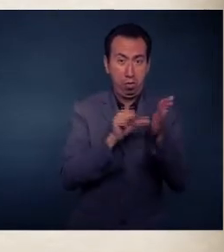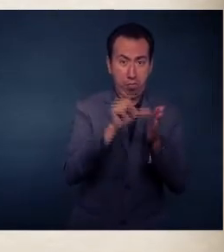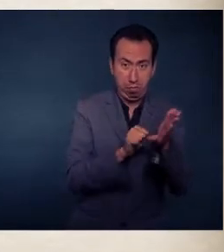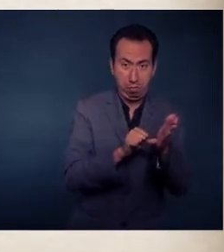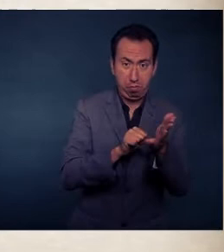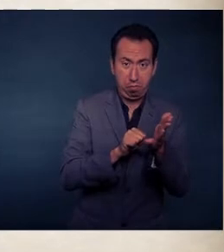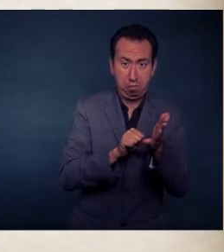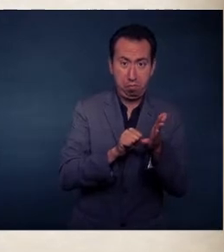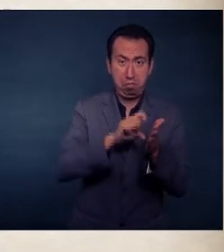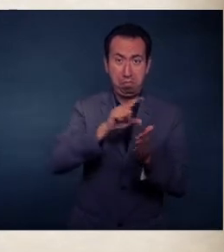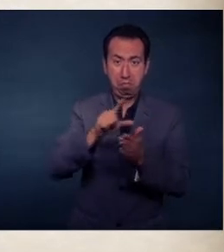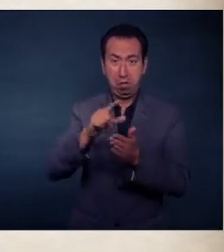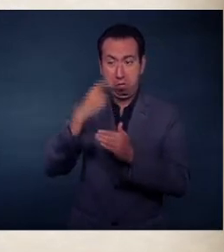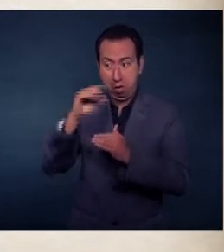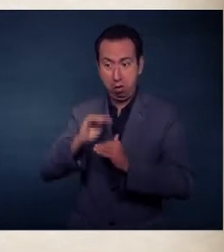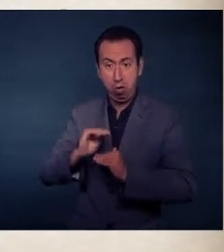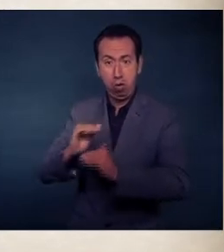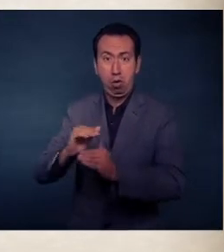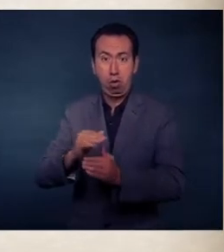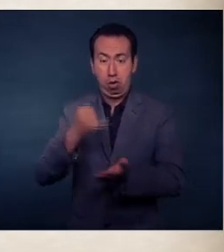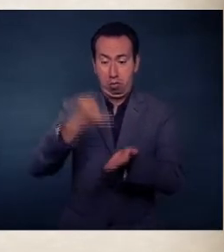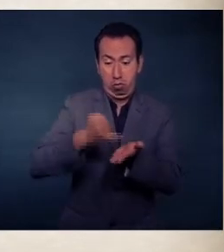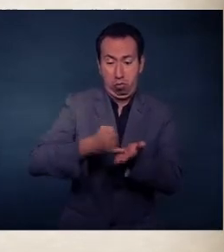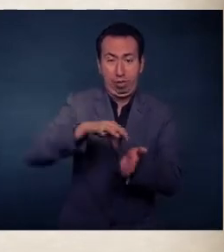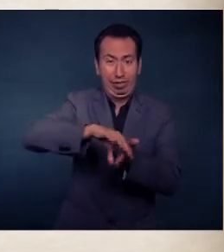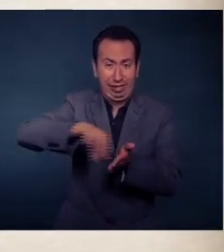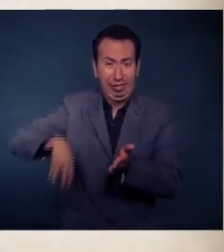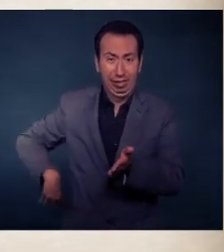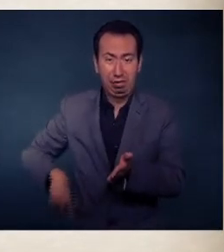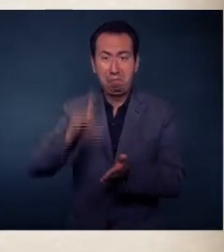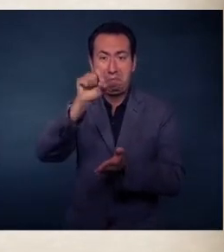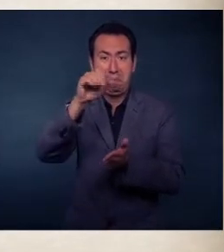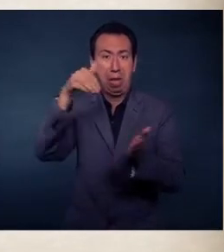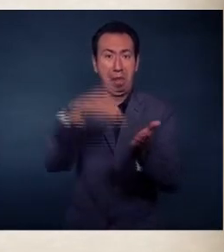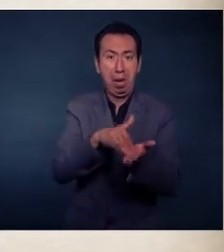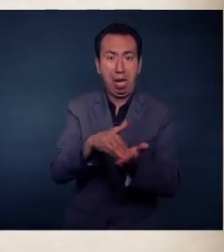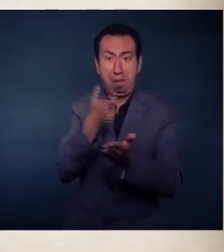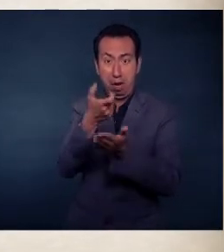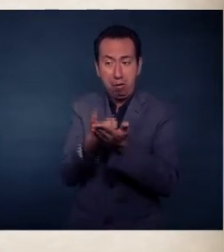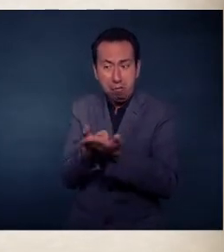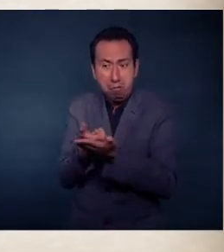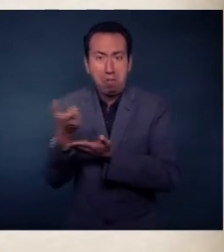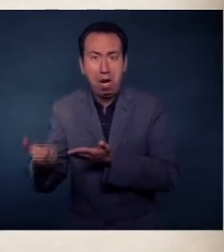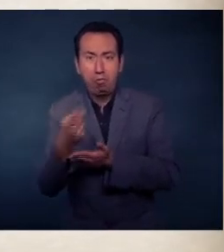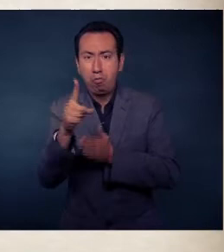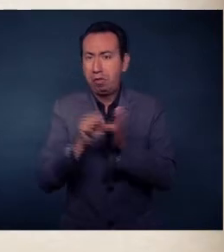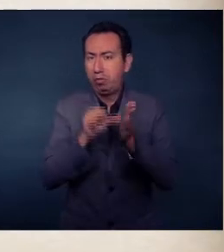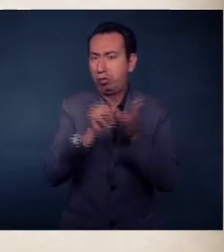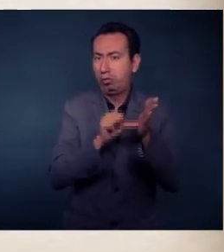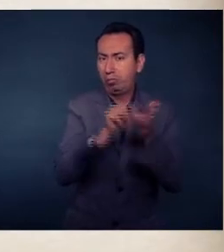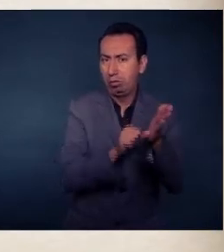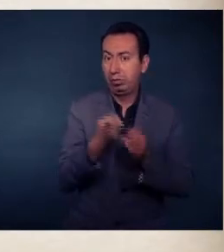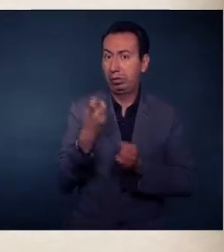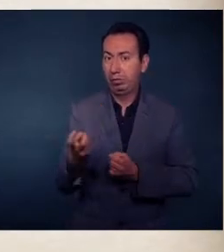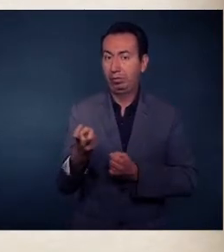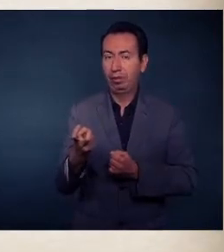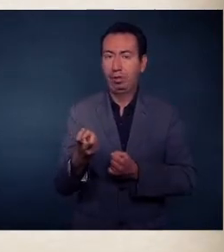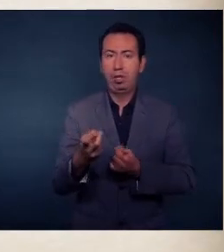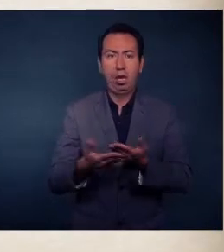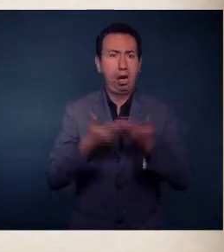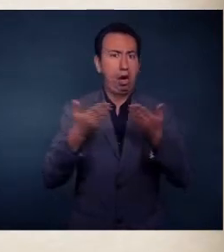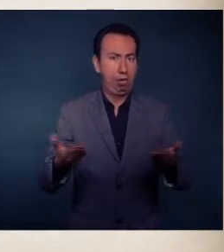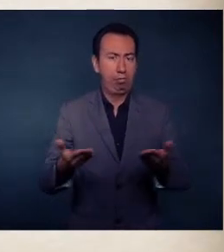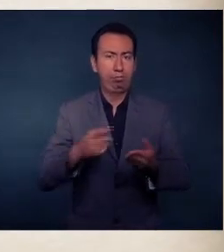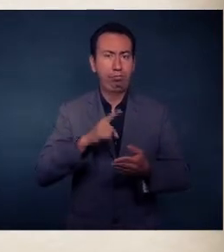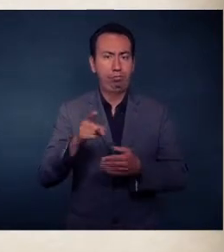20 mil libres en el nivel más bajo, decir, cuando entran es lo que ganan, 20 mil pesos libres y de ahí van subiendo. Estamos trabajando